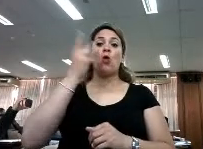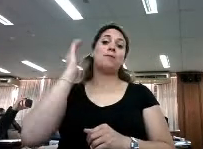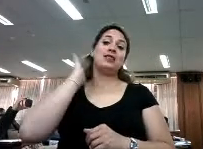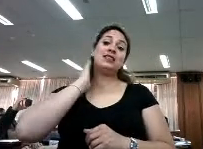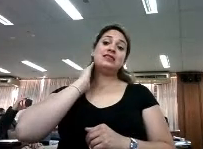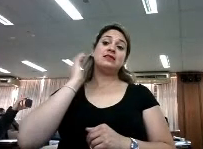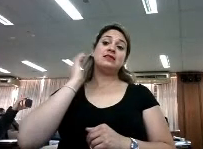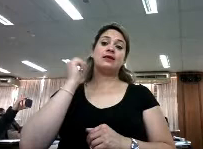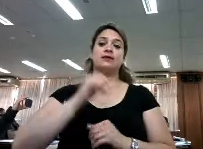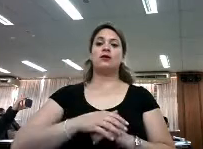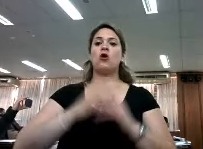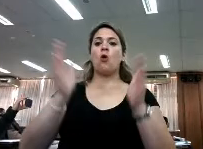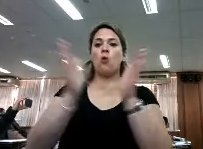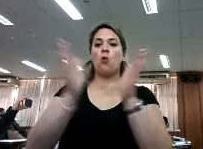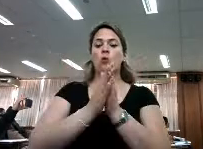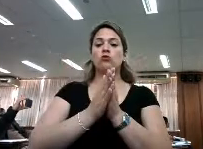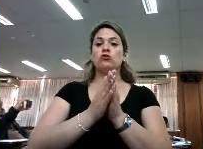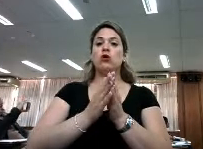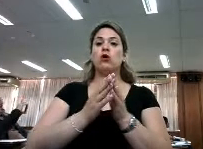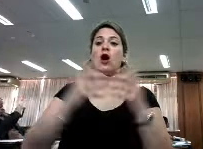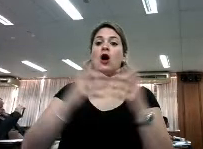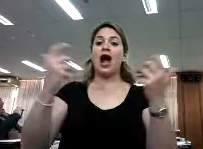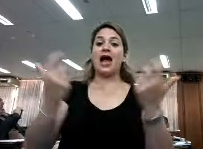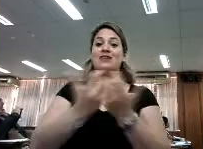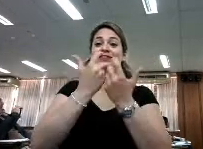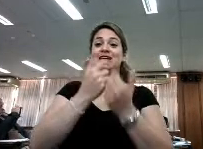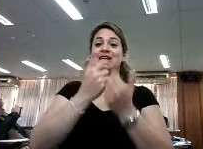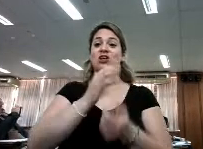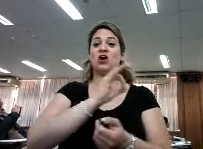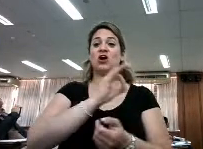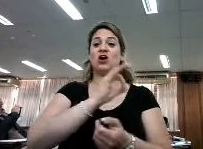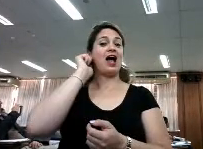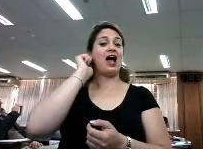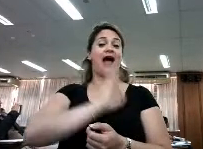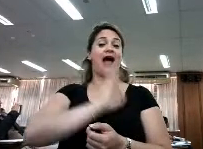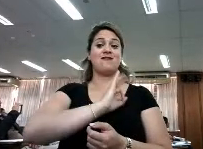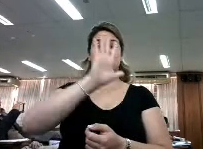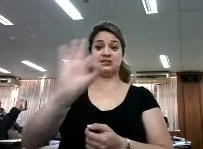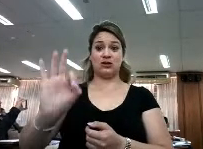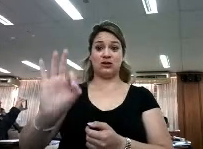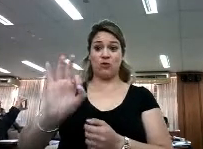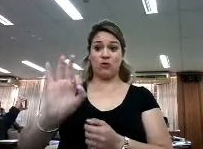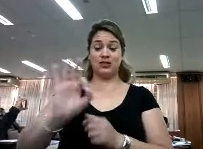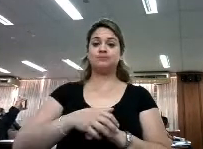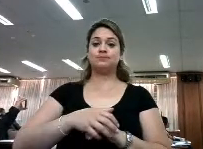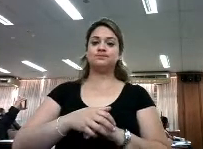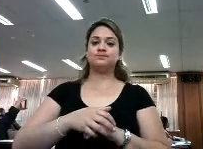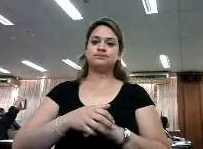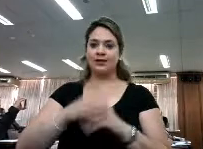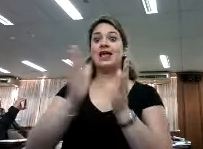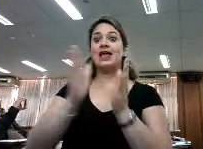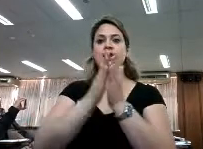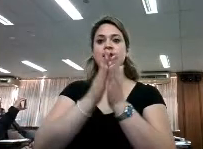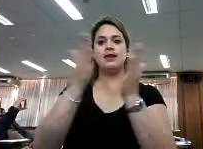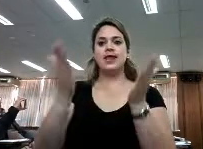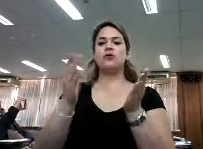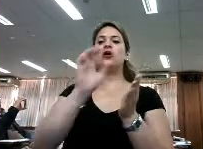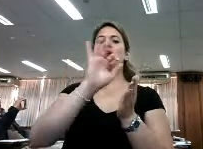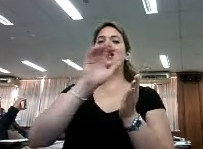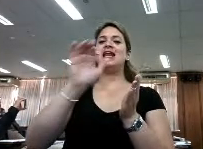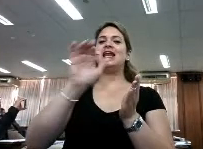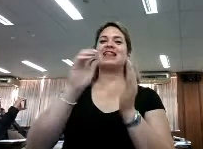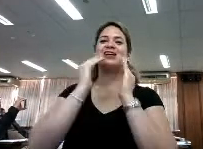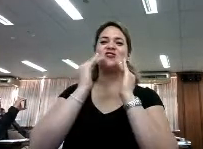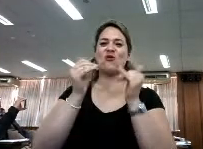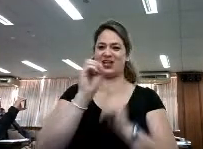¿Qué es la biblioteca? Ahora, editamos el libro Letras Jóvenes, la